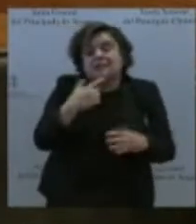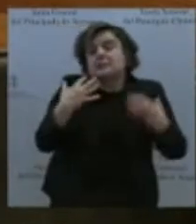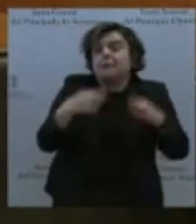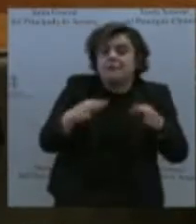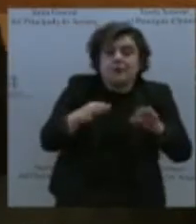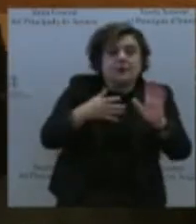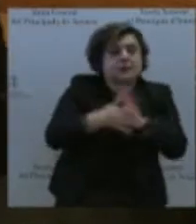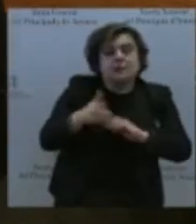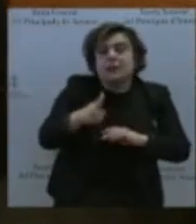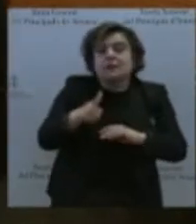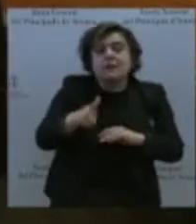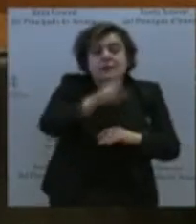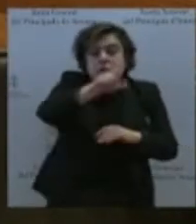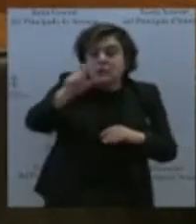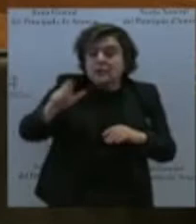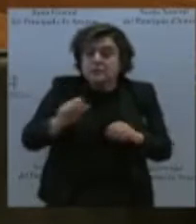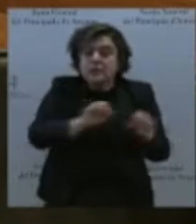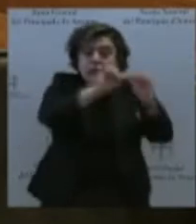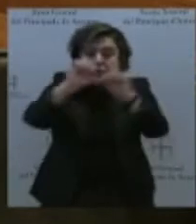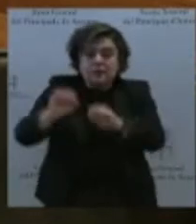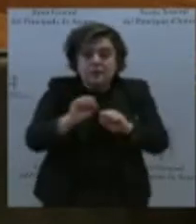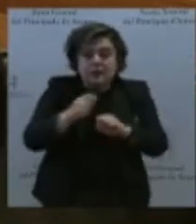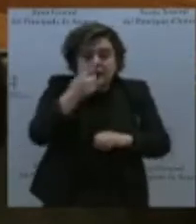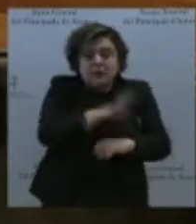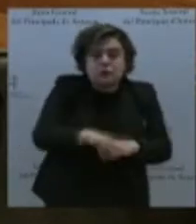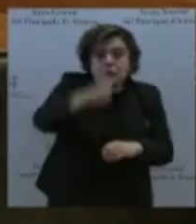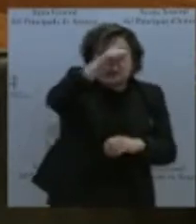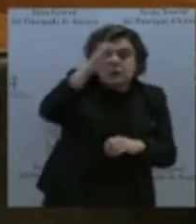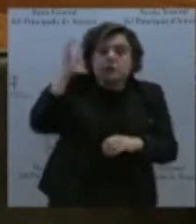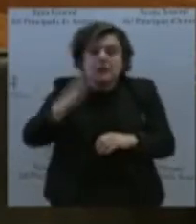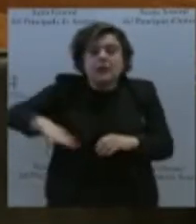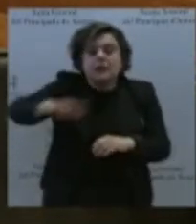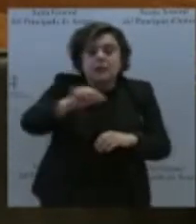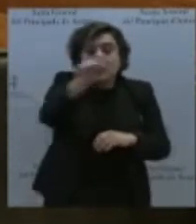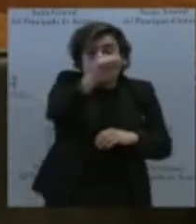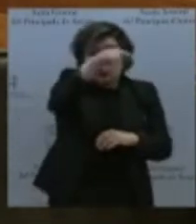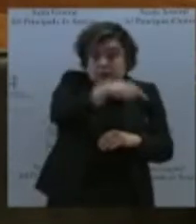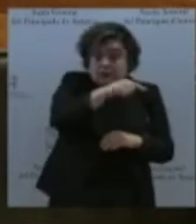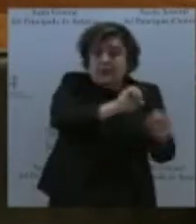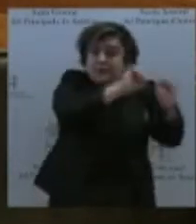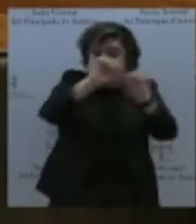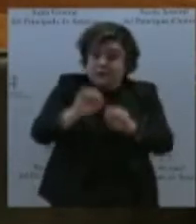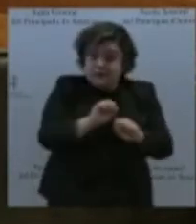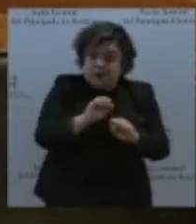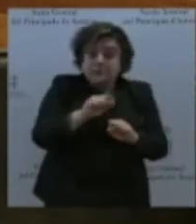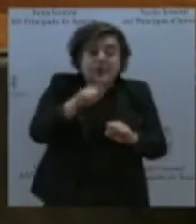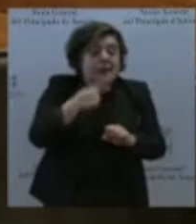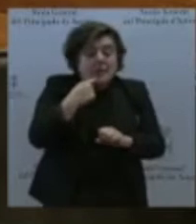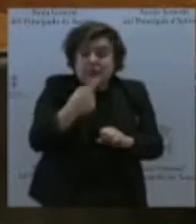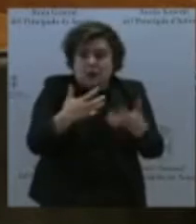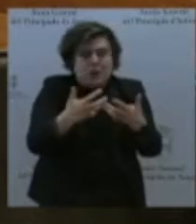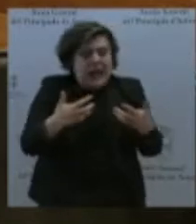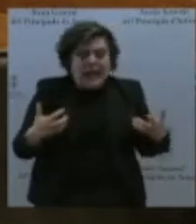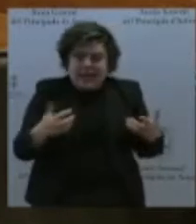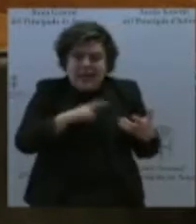niños y de las niñas de la zona occidental. Porque me decía también esta familia, y le cito literalmente, y voy a leer tal cual, porque me lo dijo de viva